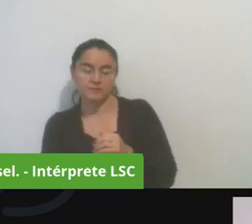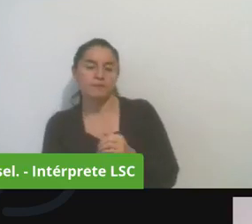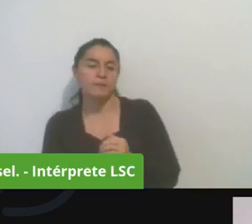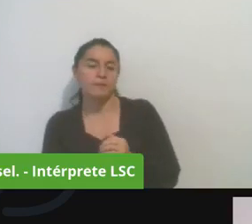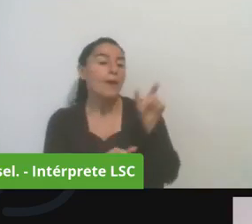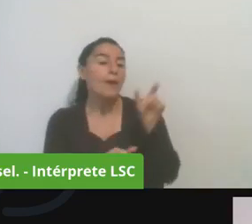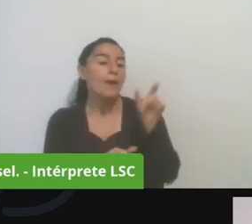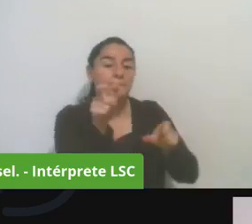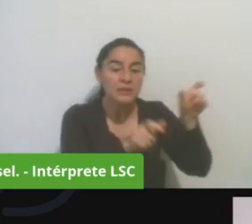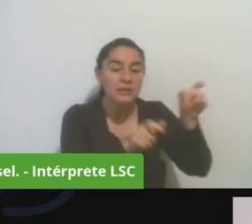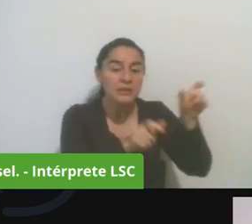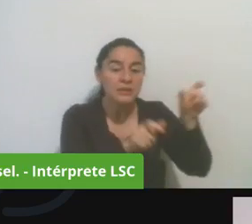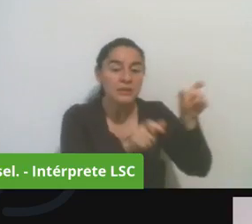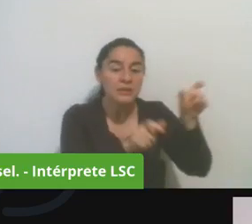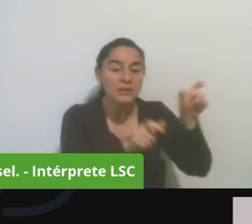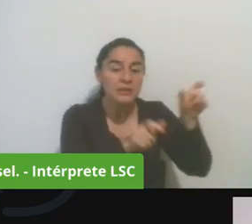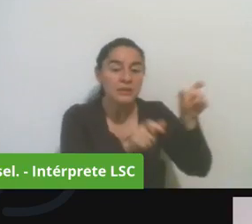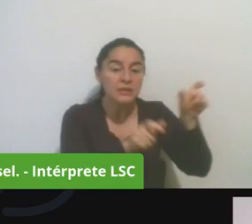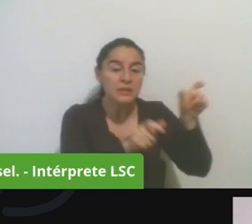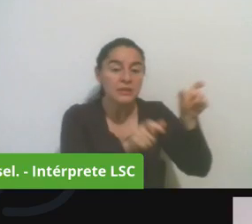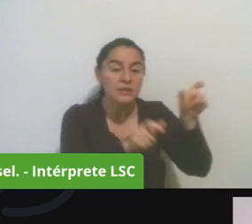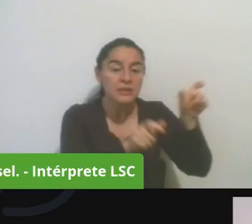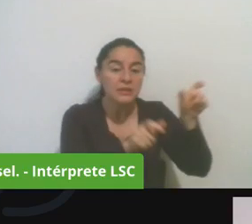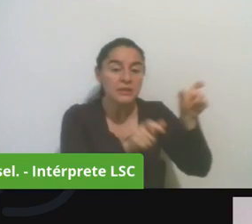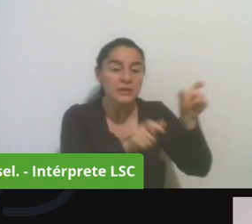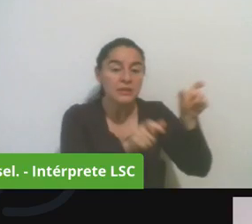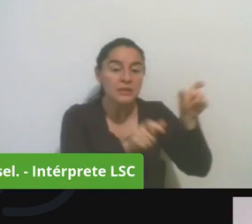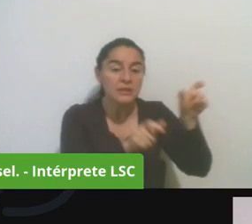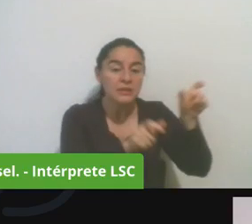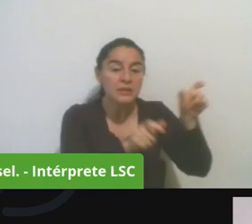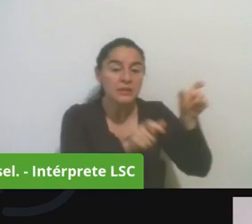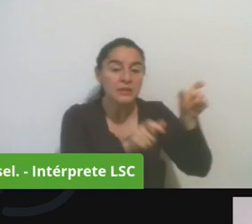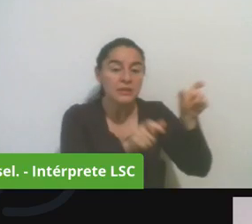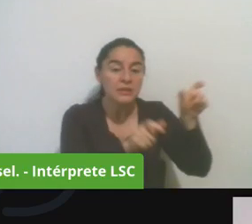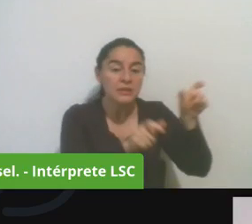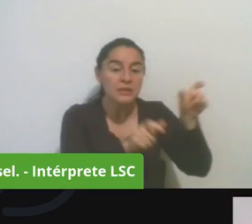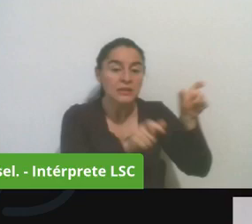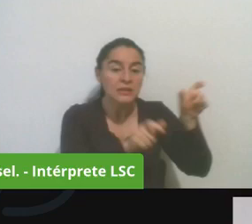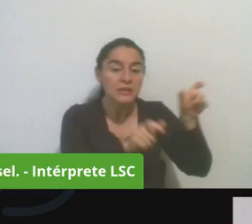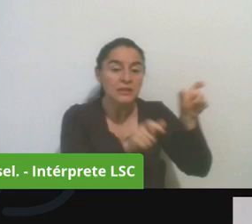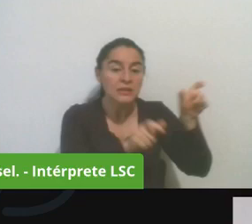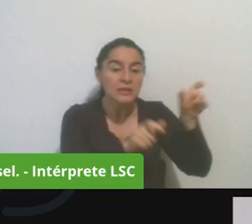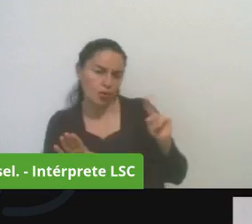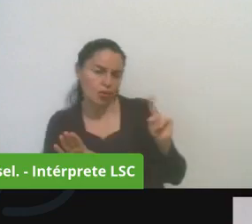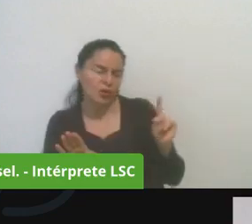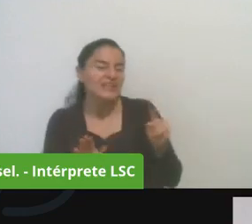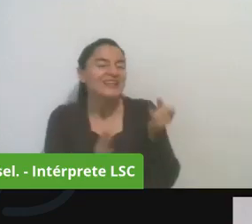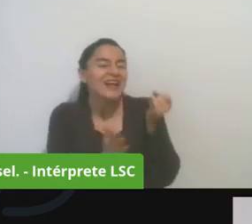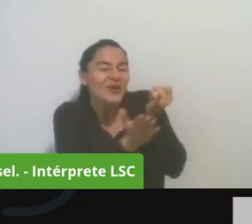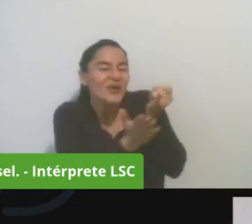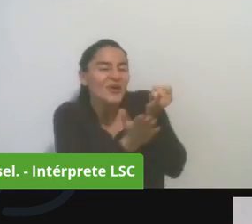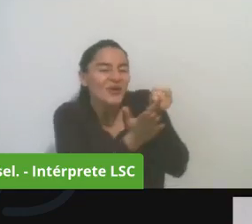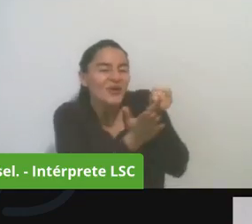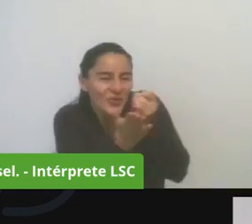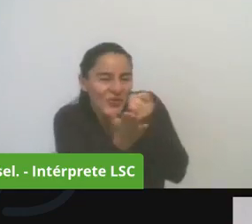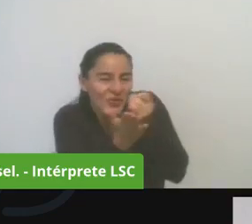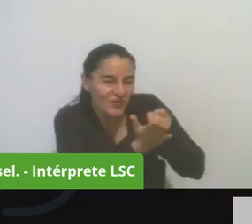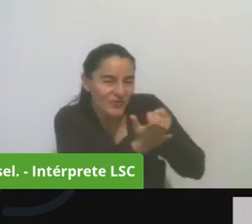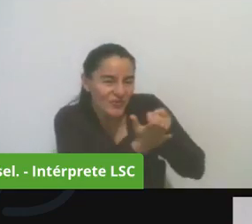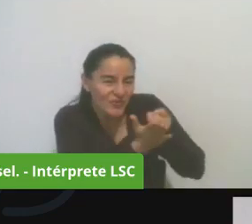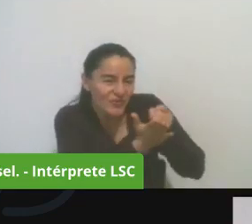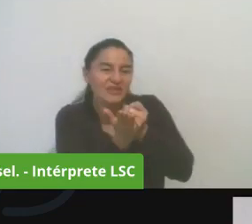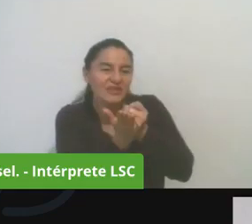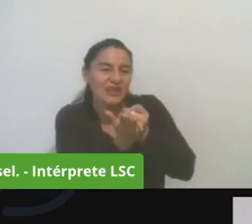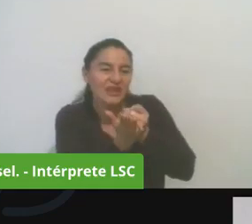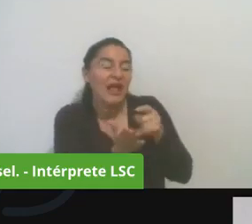esto nos va a servir es para que la acción comunal se potencie porque si hay una acción comunal que reconoce el resultado que participa